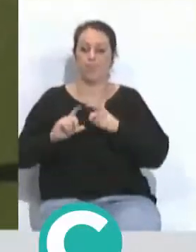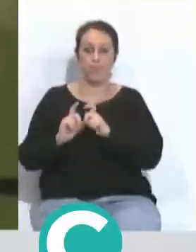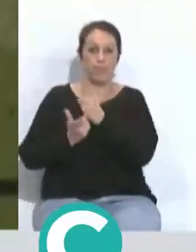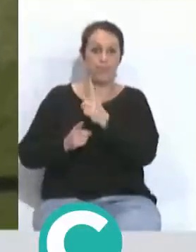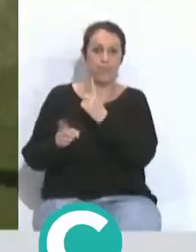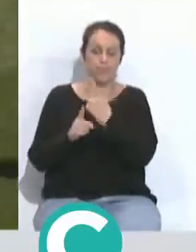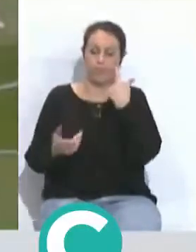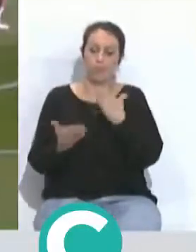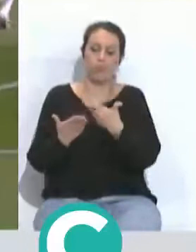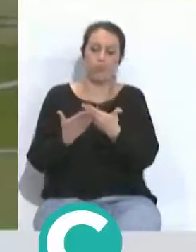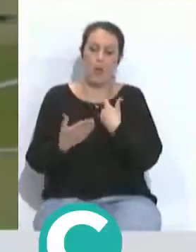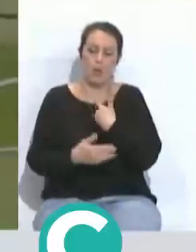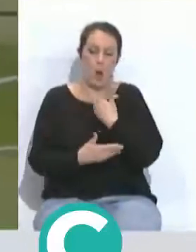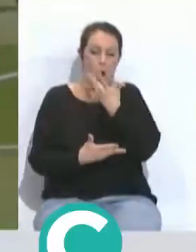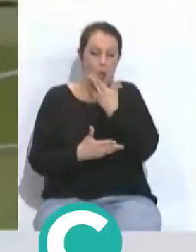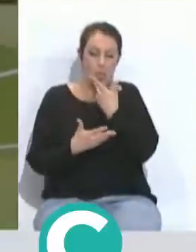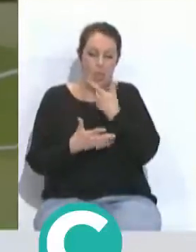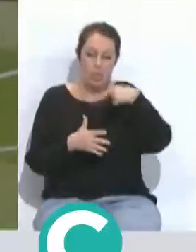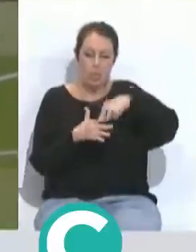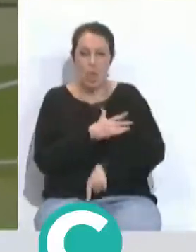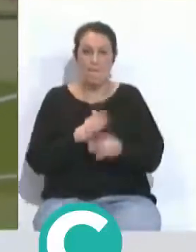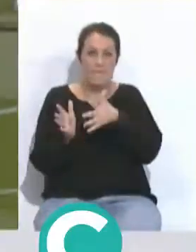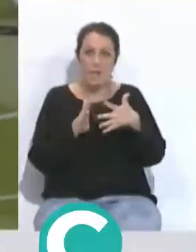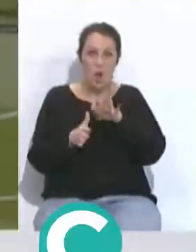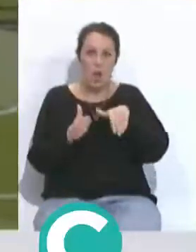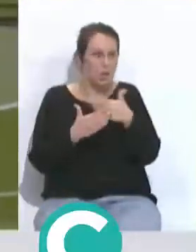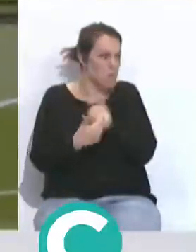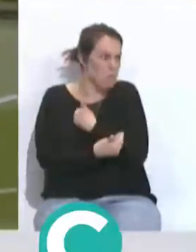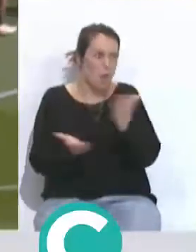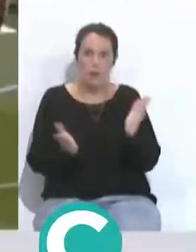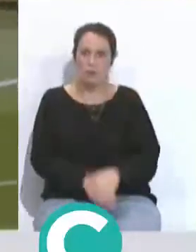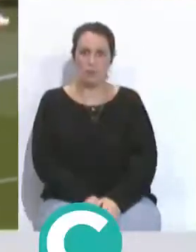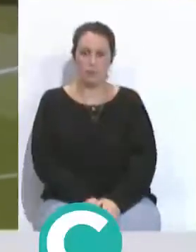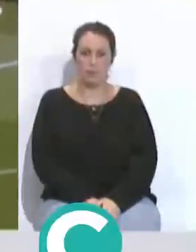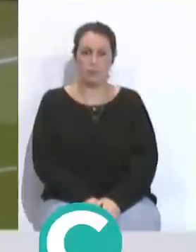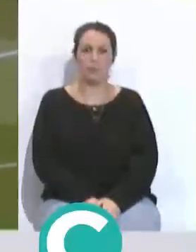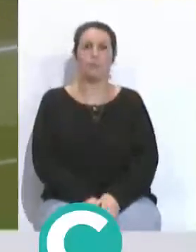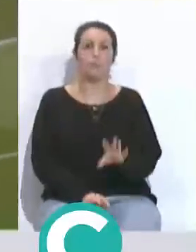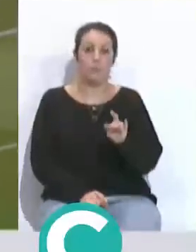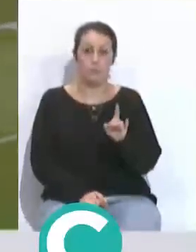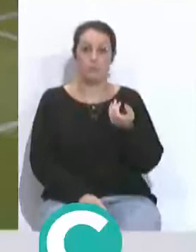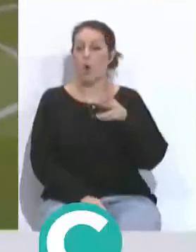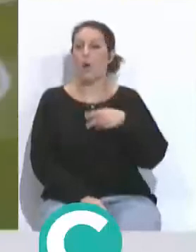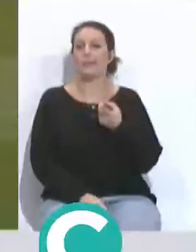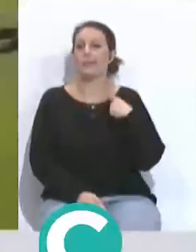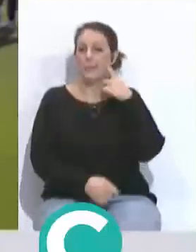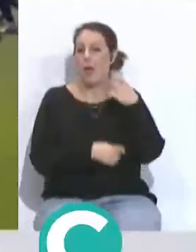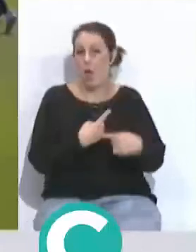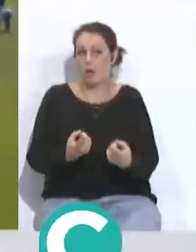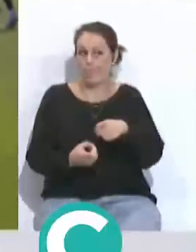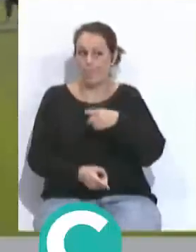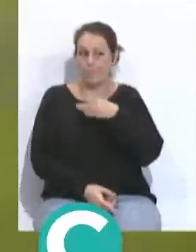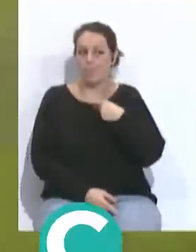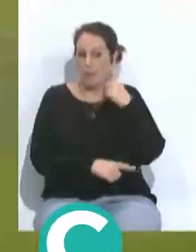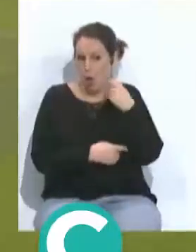que conoces todos tus entresijos, desde el viento hasta cualquier cosa que ocurra. Claro, exactamente, que no es simplemente por tradición, que también es muy